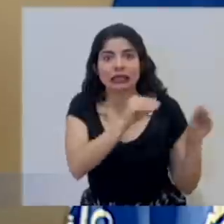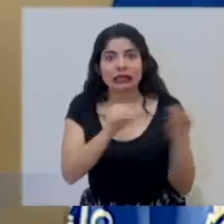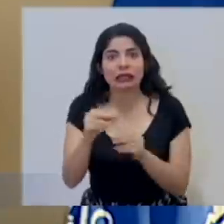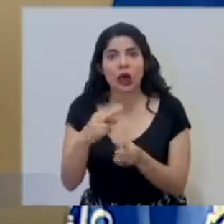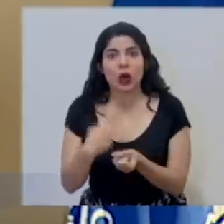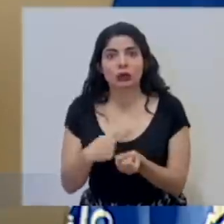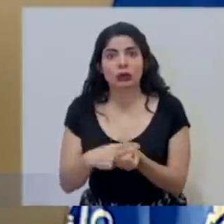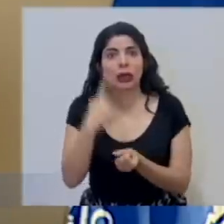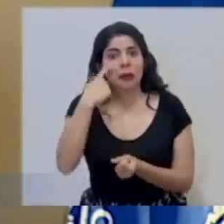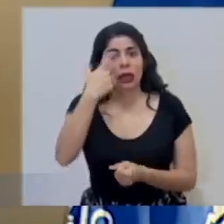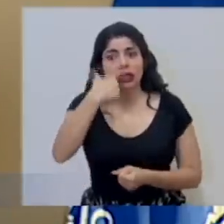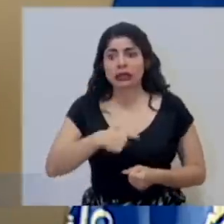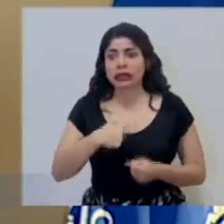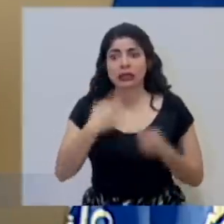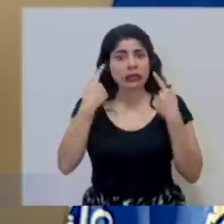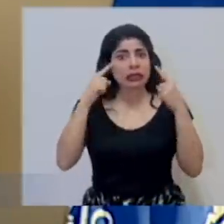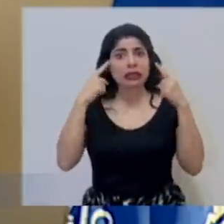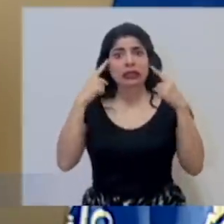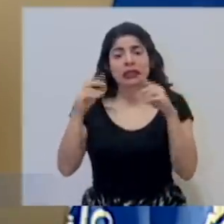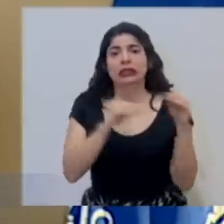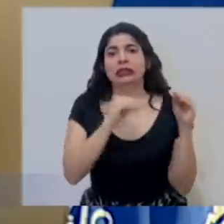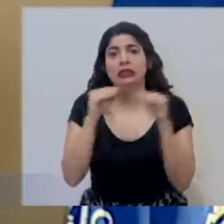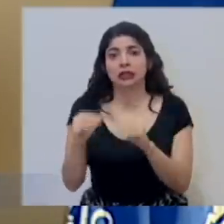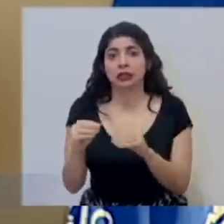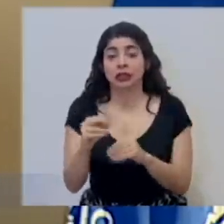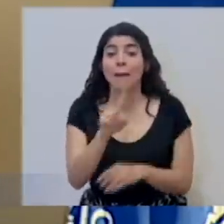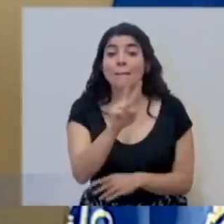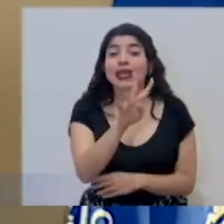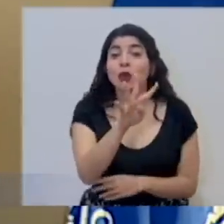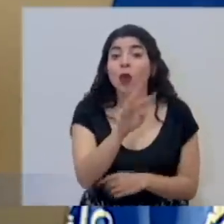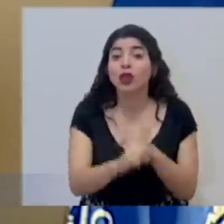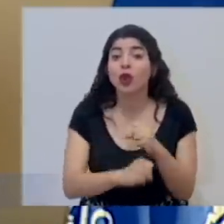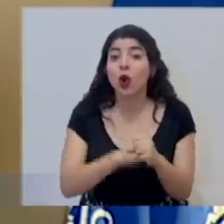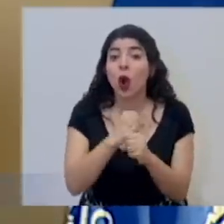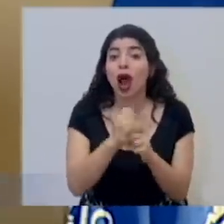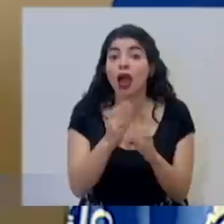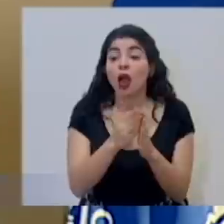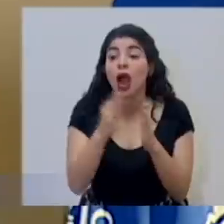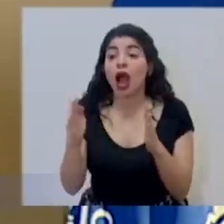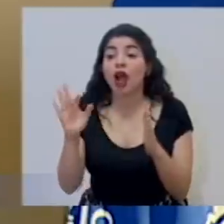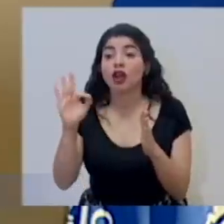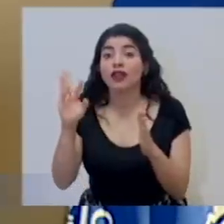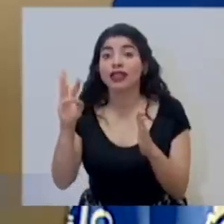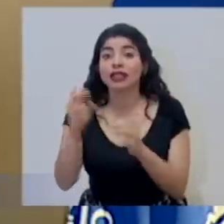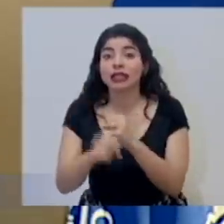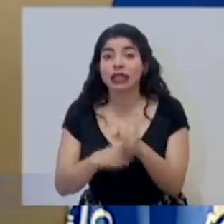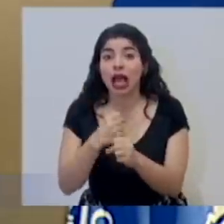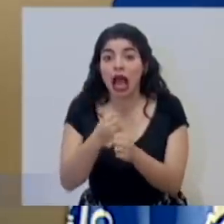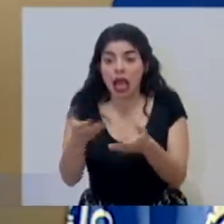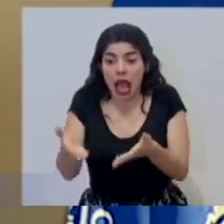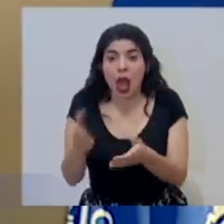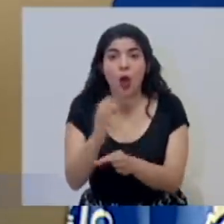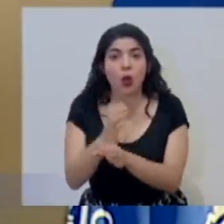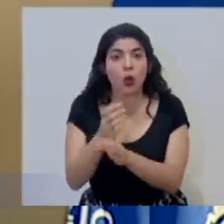que requieren un apoyo, porque ya no lo están logrando en sus casas. Desde 24 años hasta 96 años.